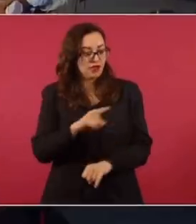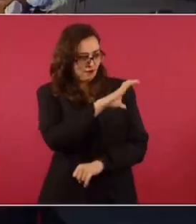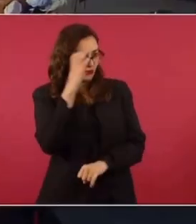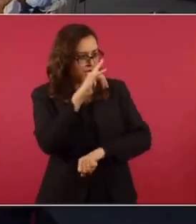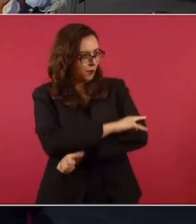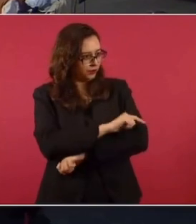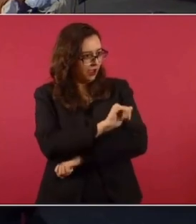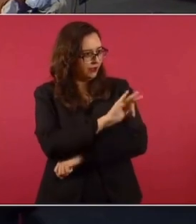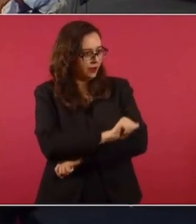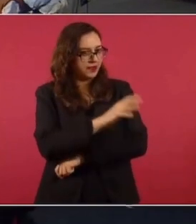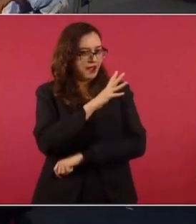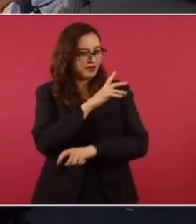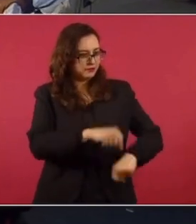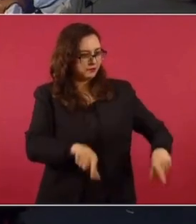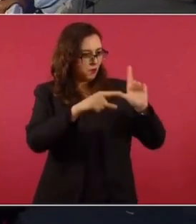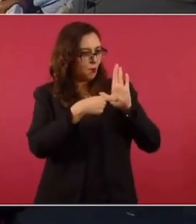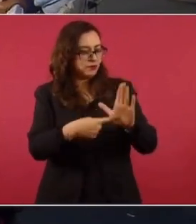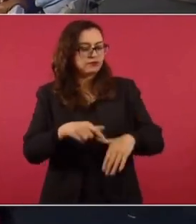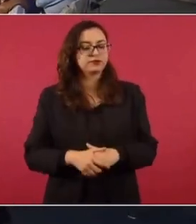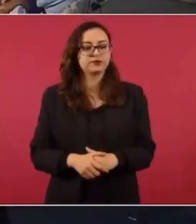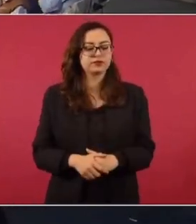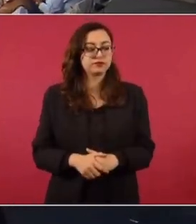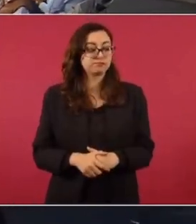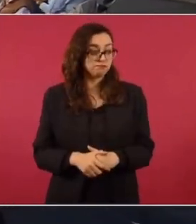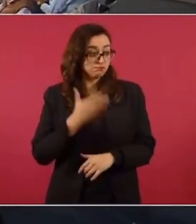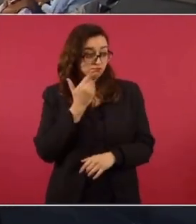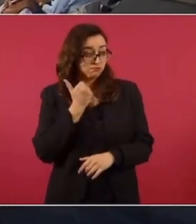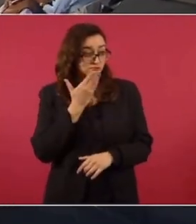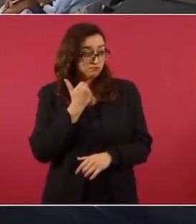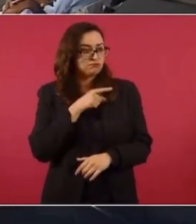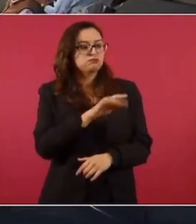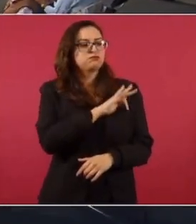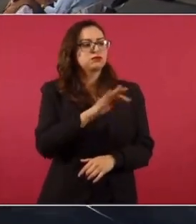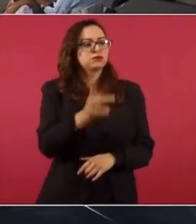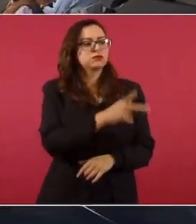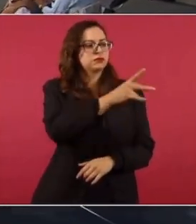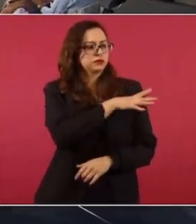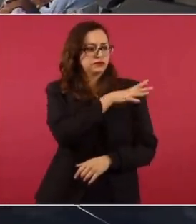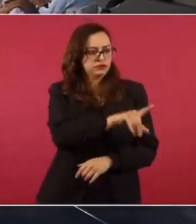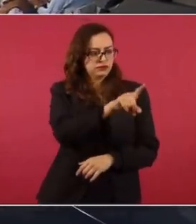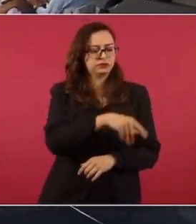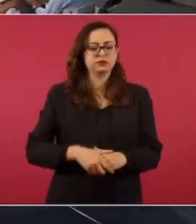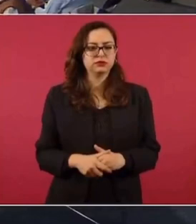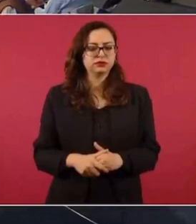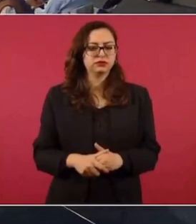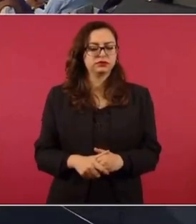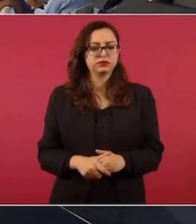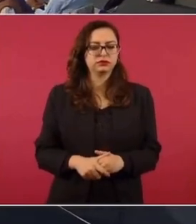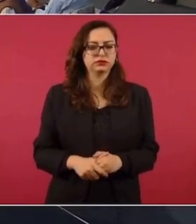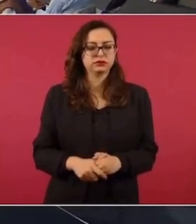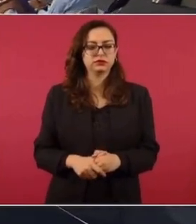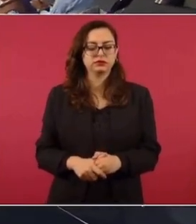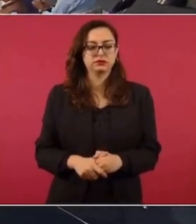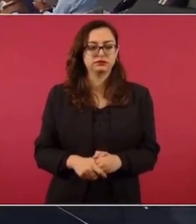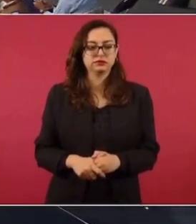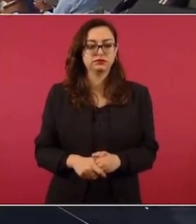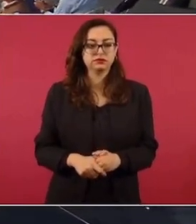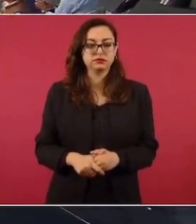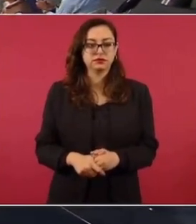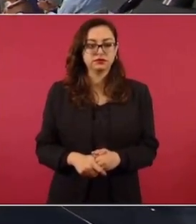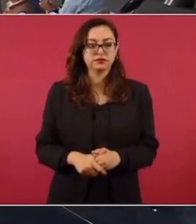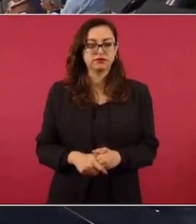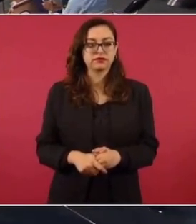tienes las fotos? ¿Producción? Este, seguramente el general. ¿Las fotos o...? ¿Eh?